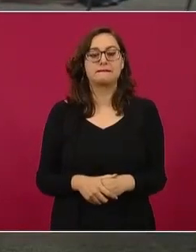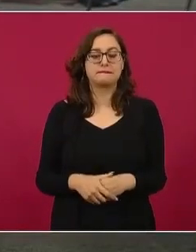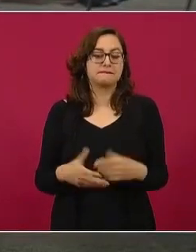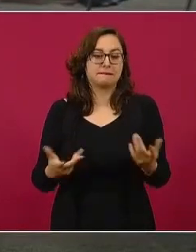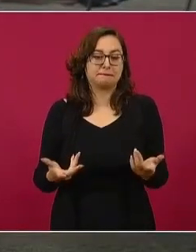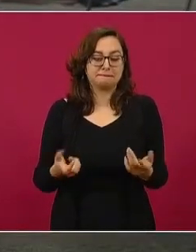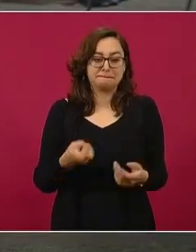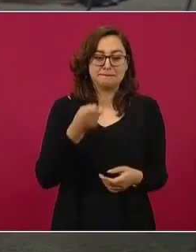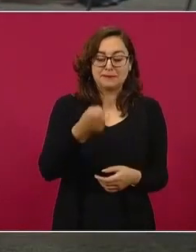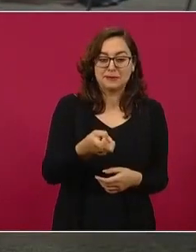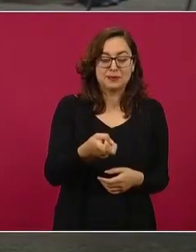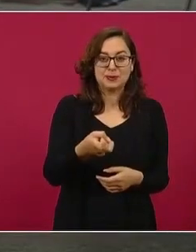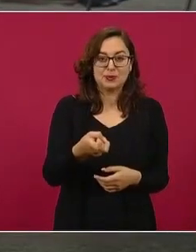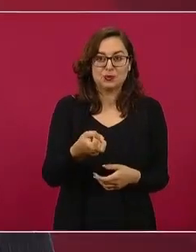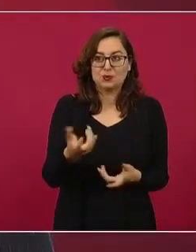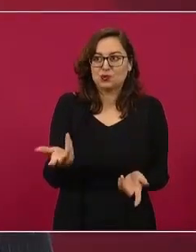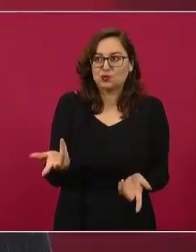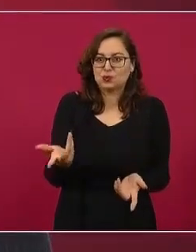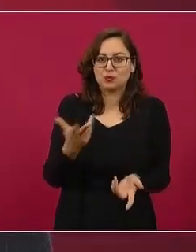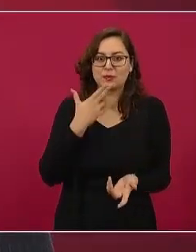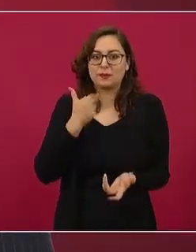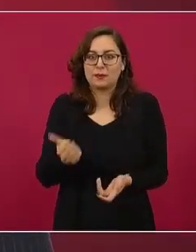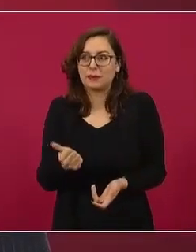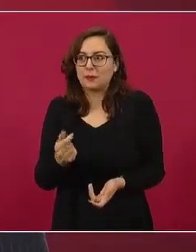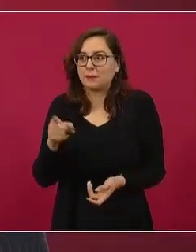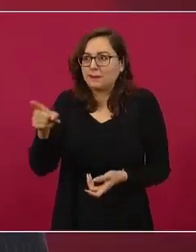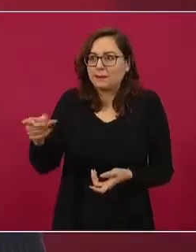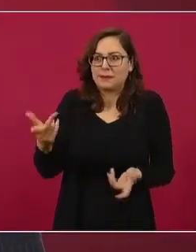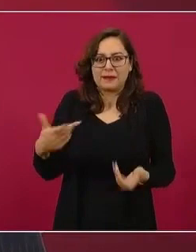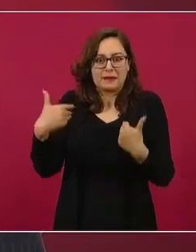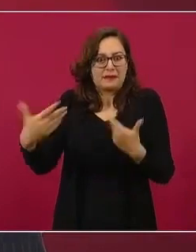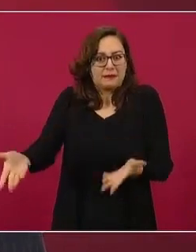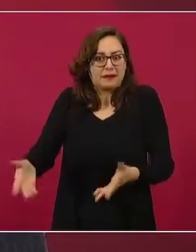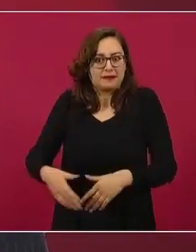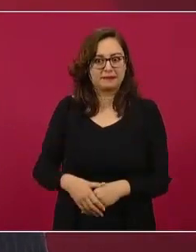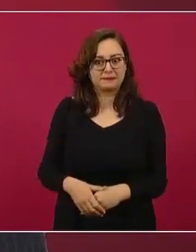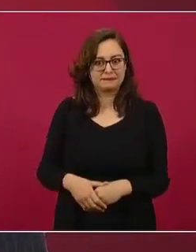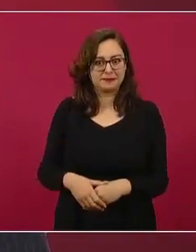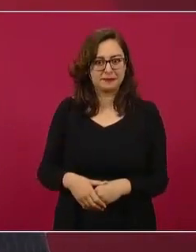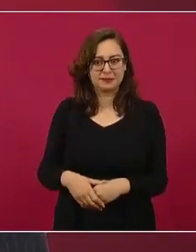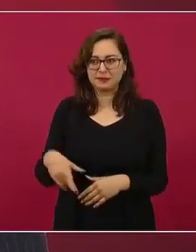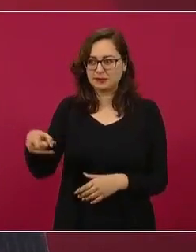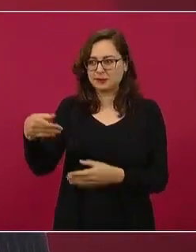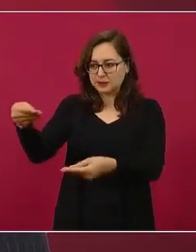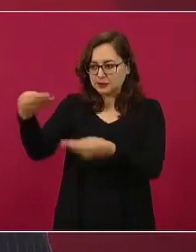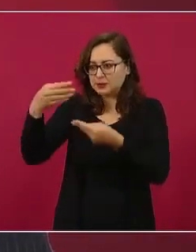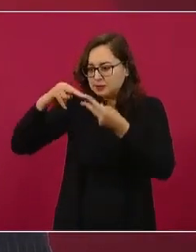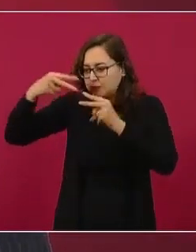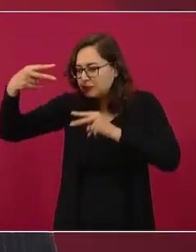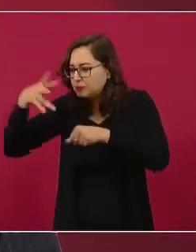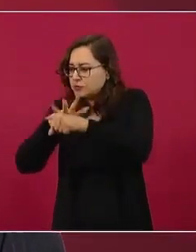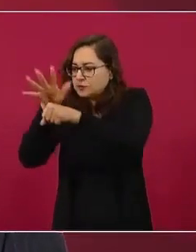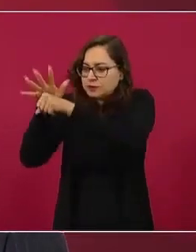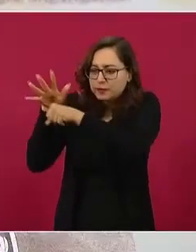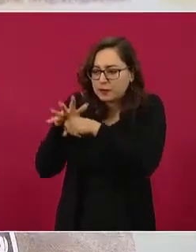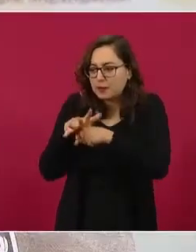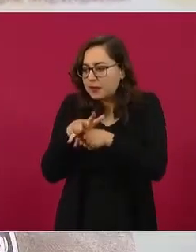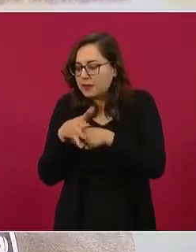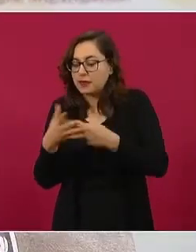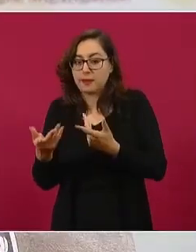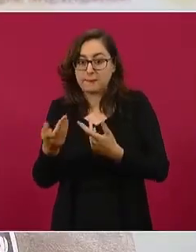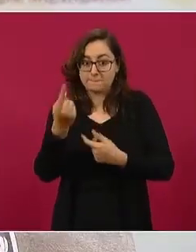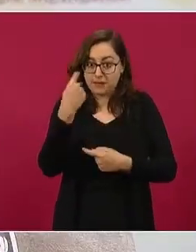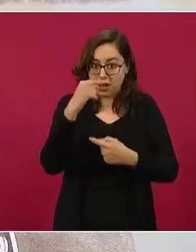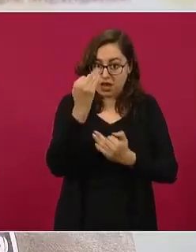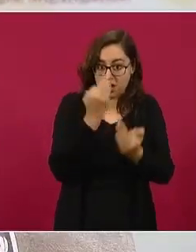trata médicamente. Entonces, definitivamente la secuenciación genética no es un recurso de diagnóstico clínico, es